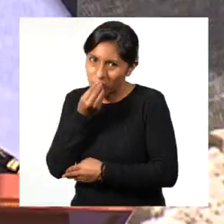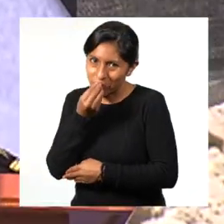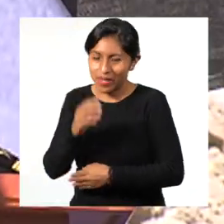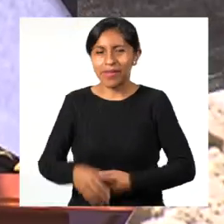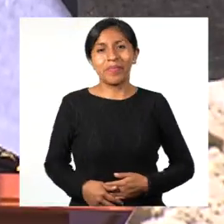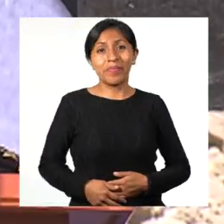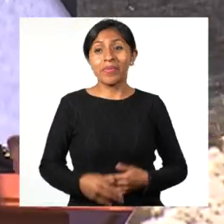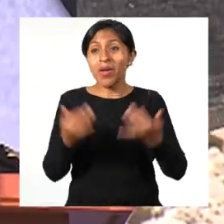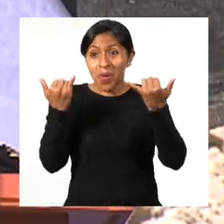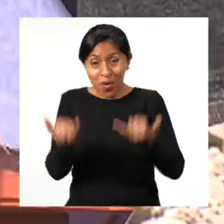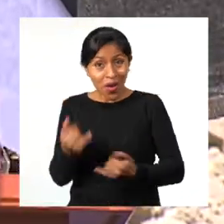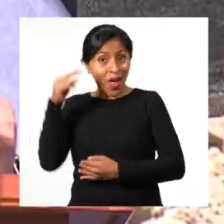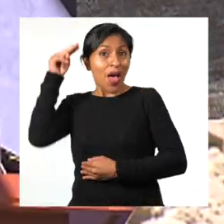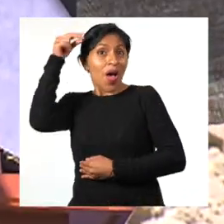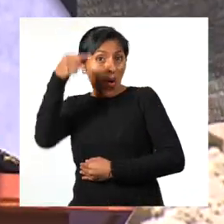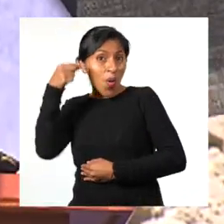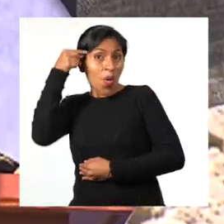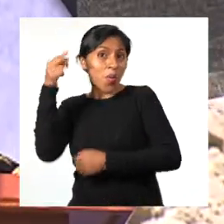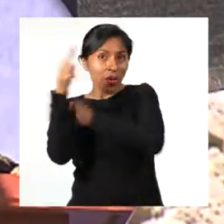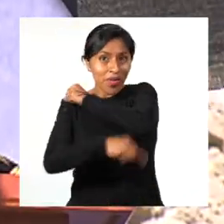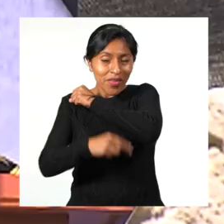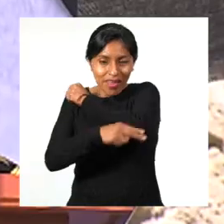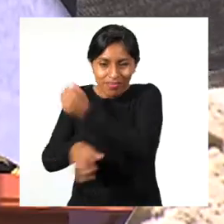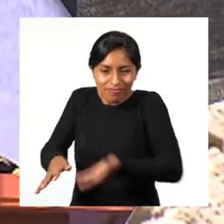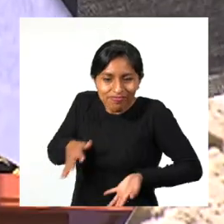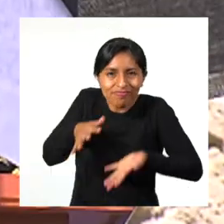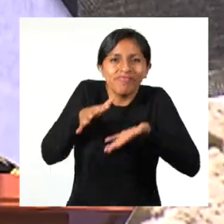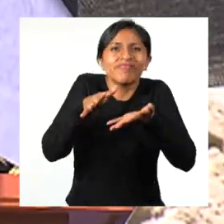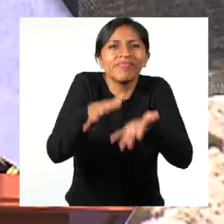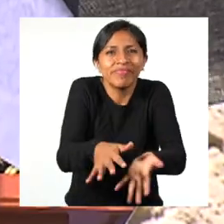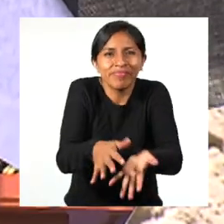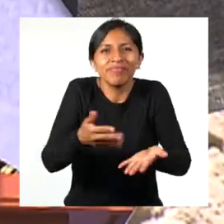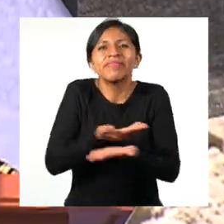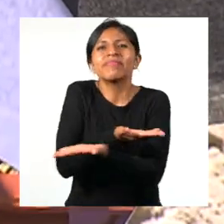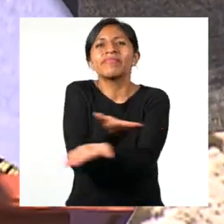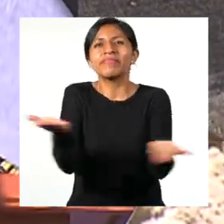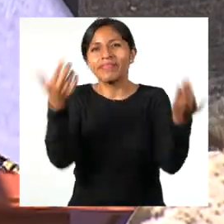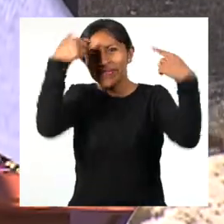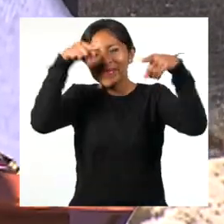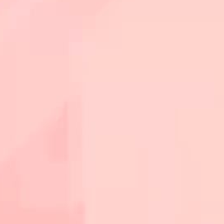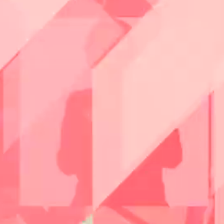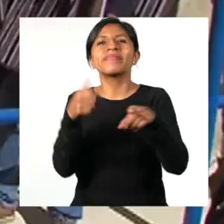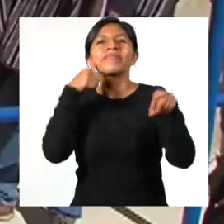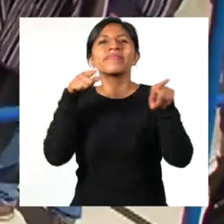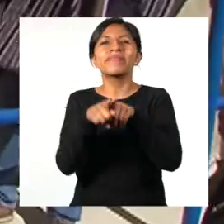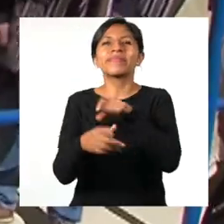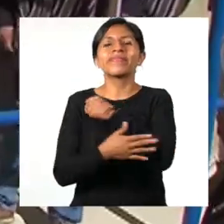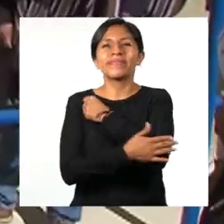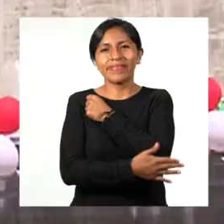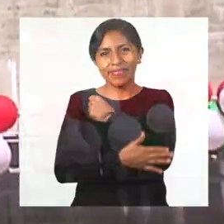Por eso aquí vienen las obras de mano del gobierno nacional para nuestros hermanos del campo.